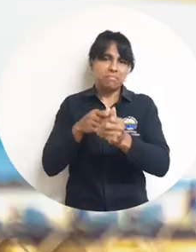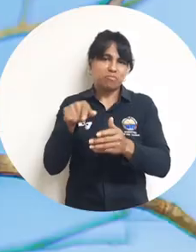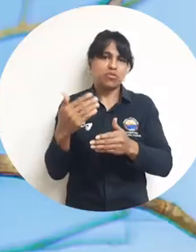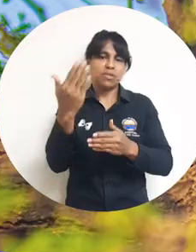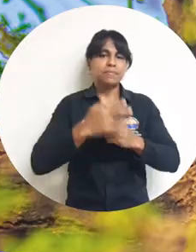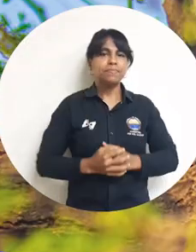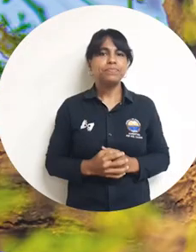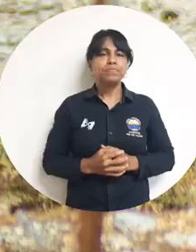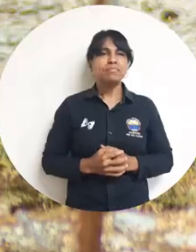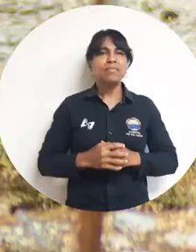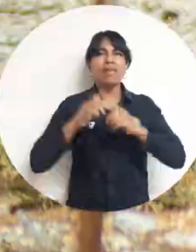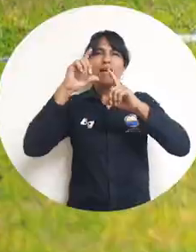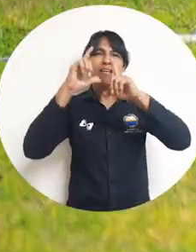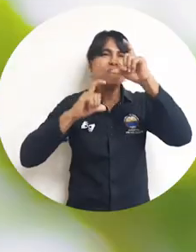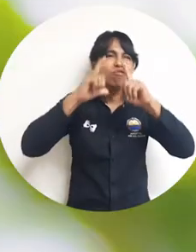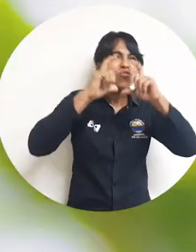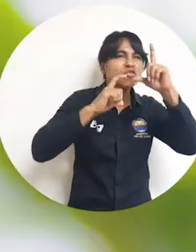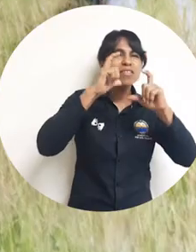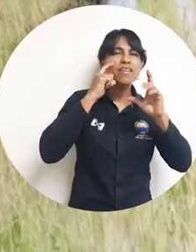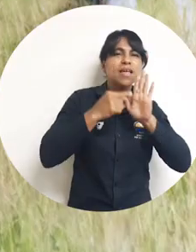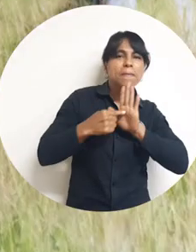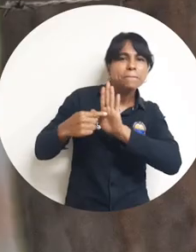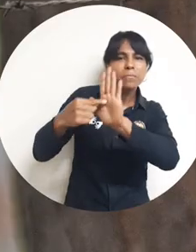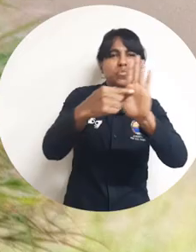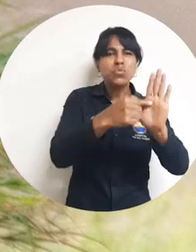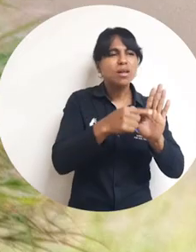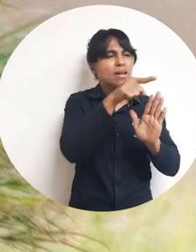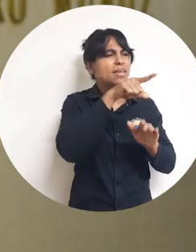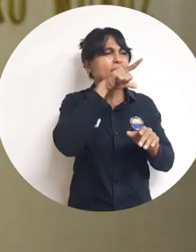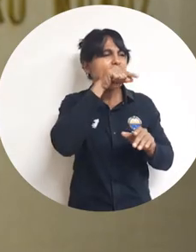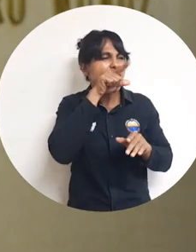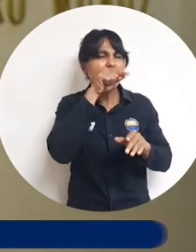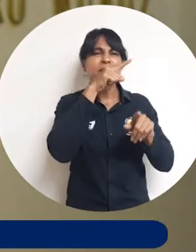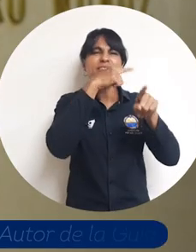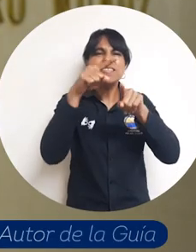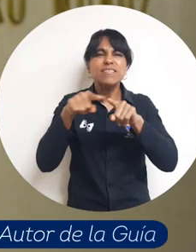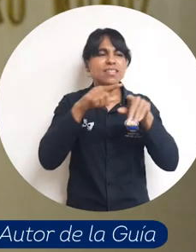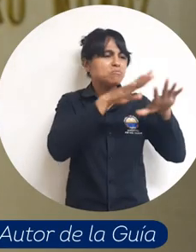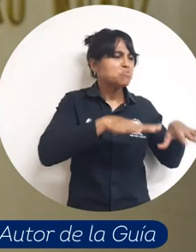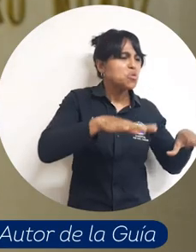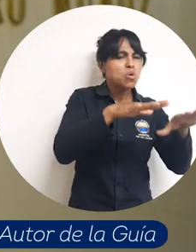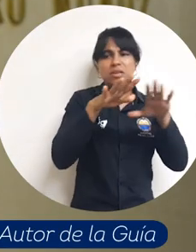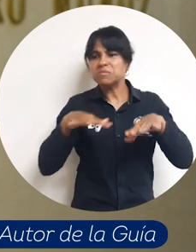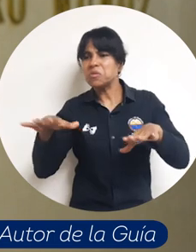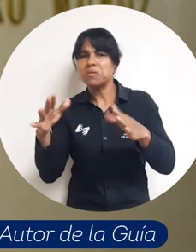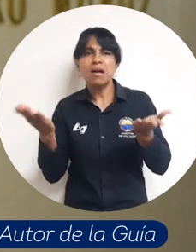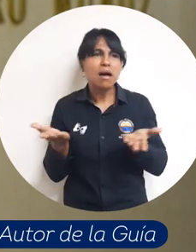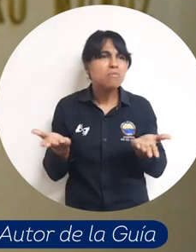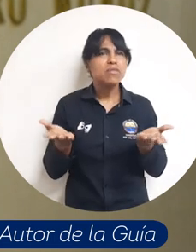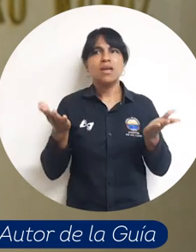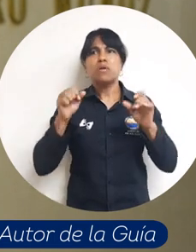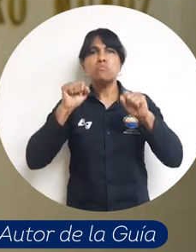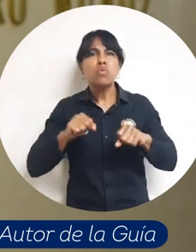Mediante fotografías, ilustrar cuáles son todas esas especies representativas de las distintas zonas en las que se pueden